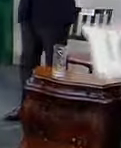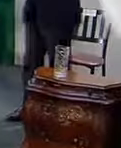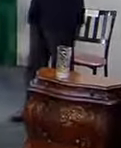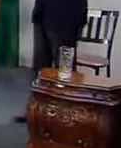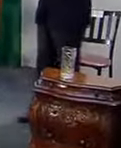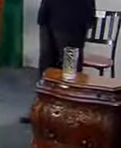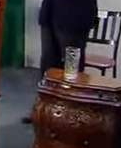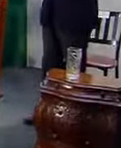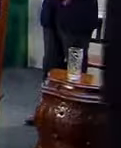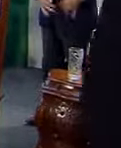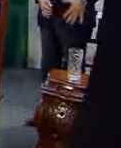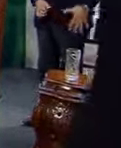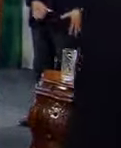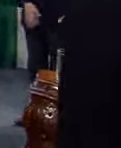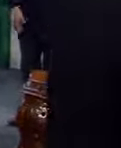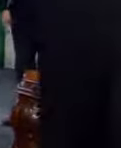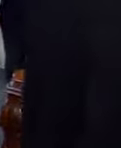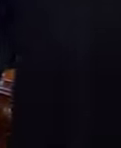gracias gracias gracias